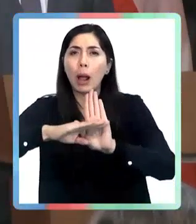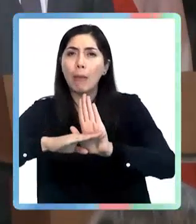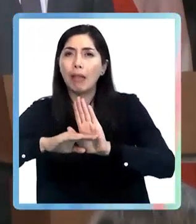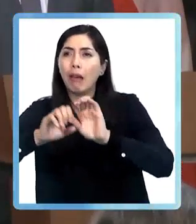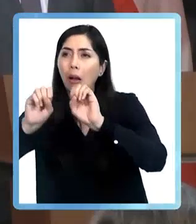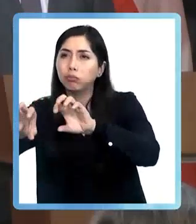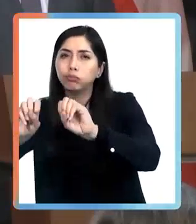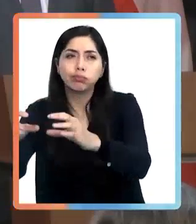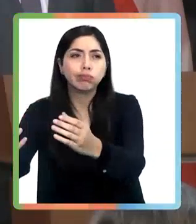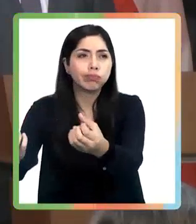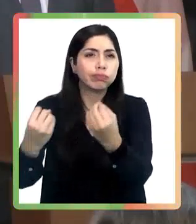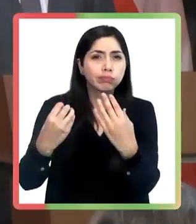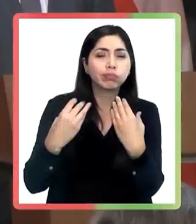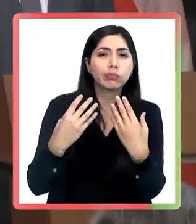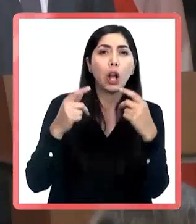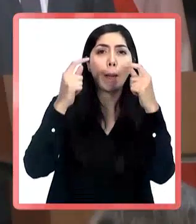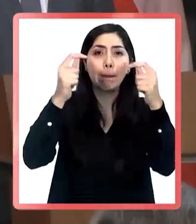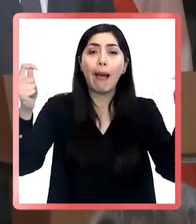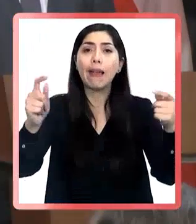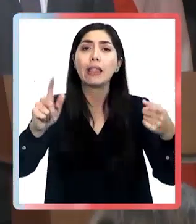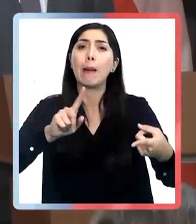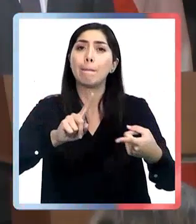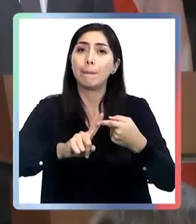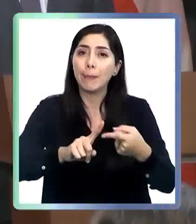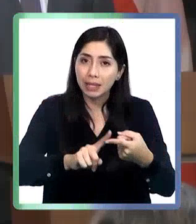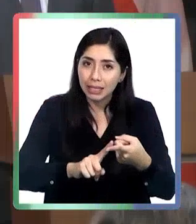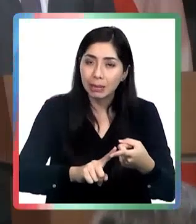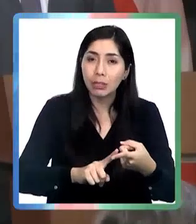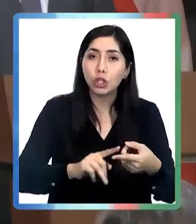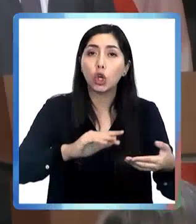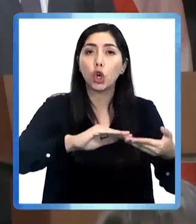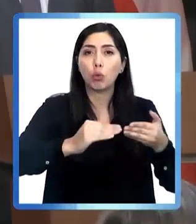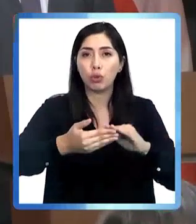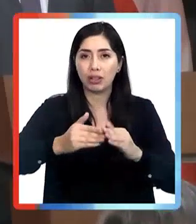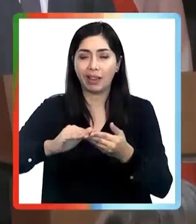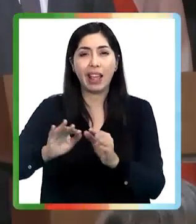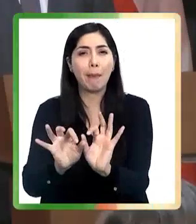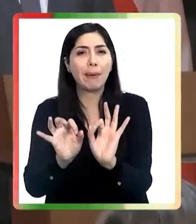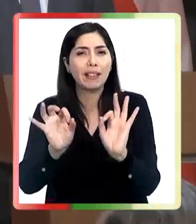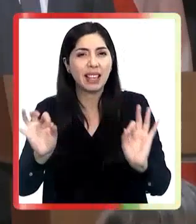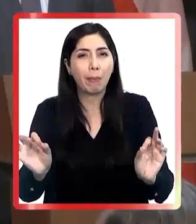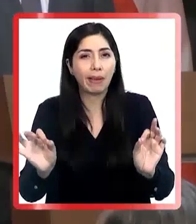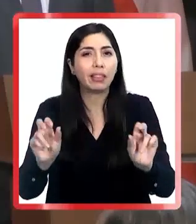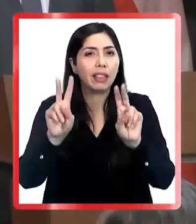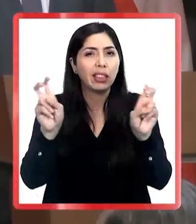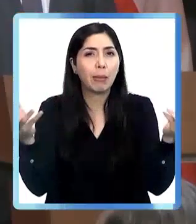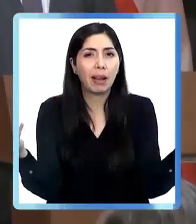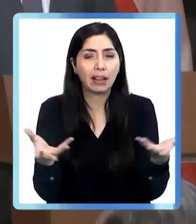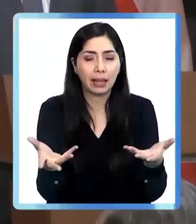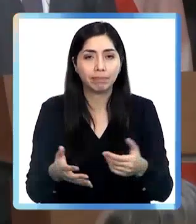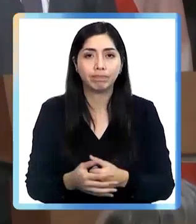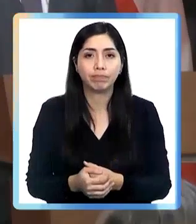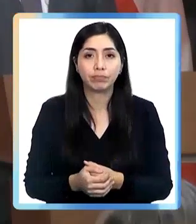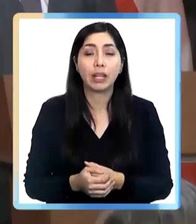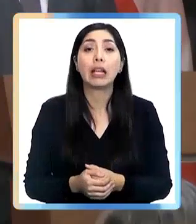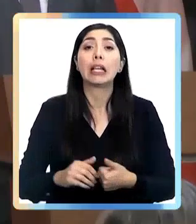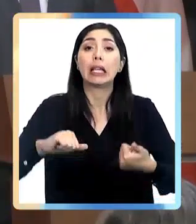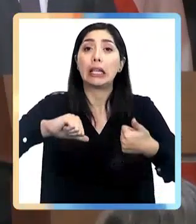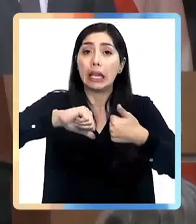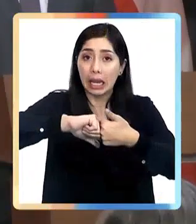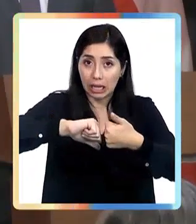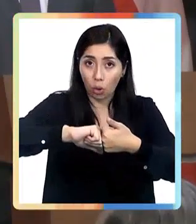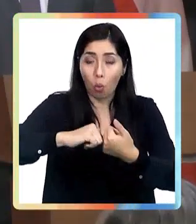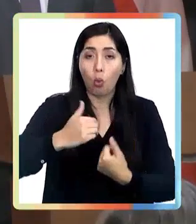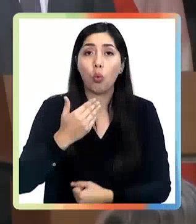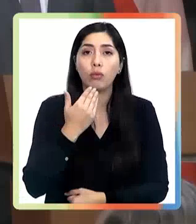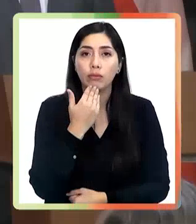conocimientos, campañas mediáticas y participación comunitaria especialmente sobre temáticas de género y